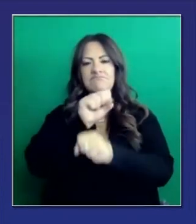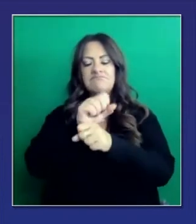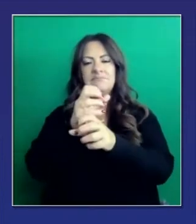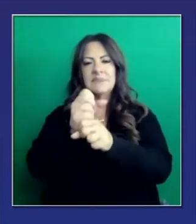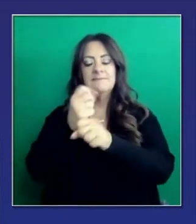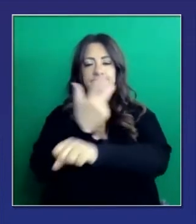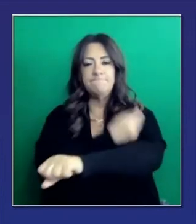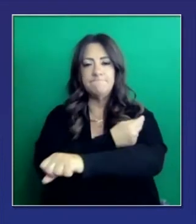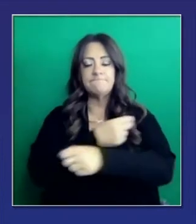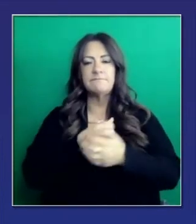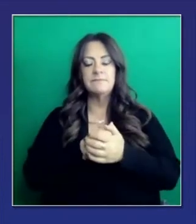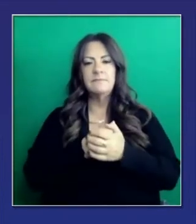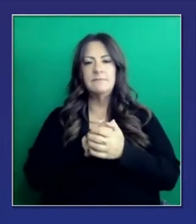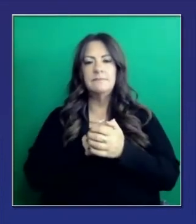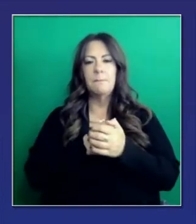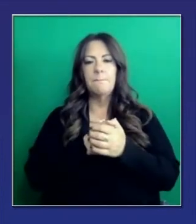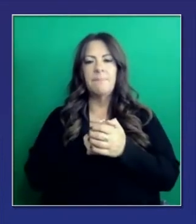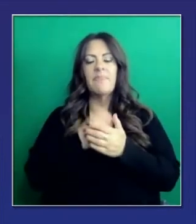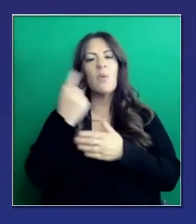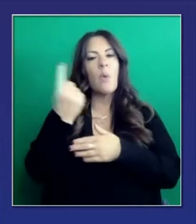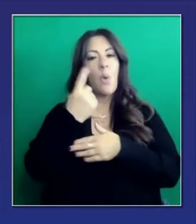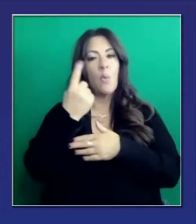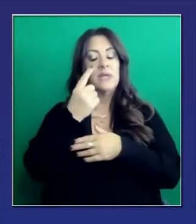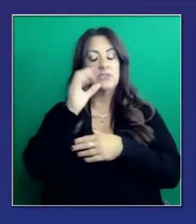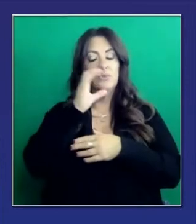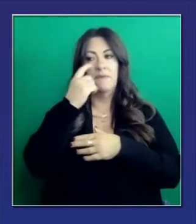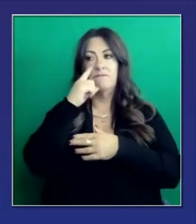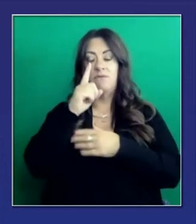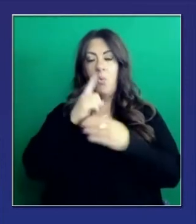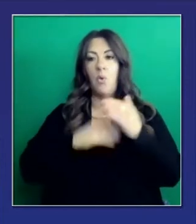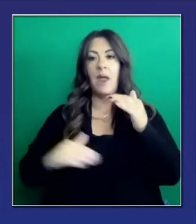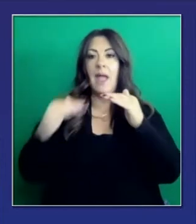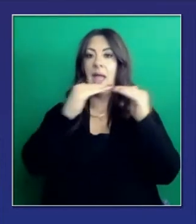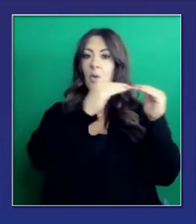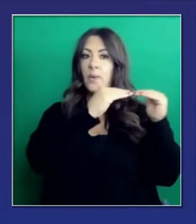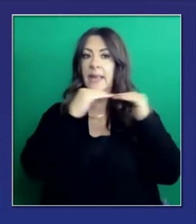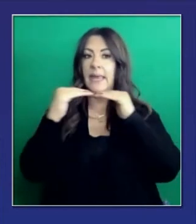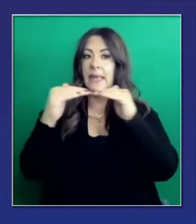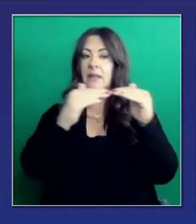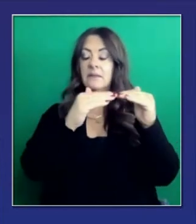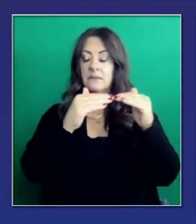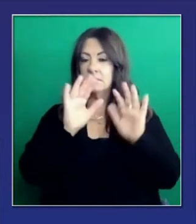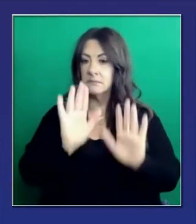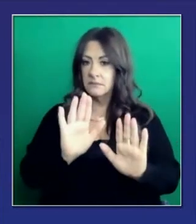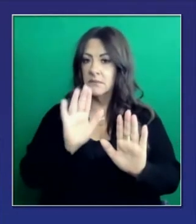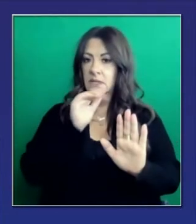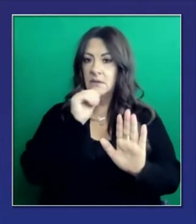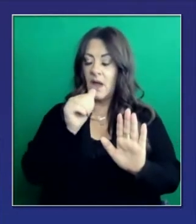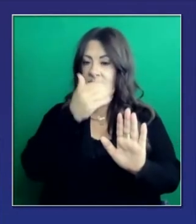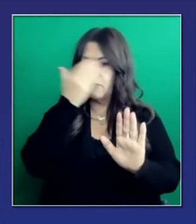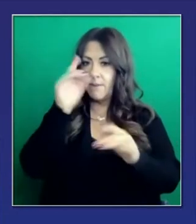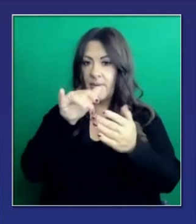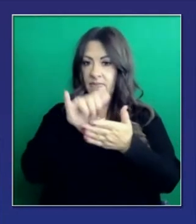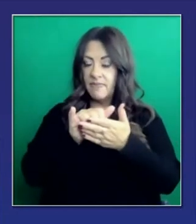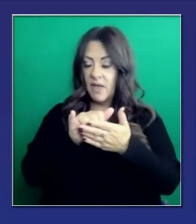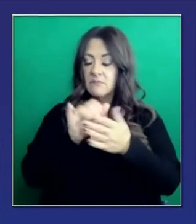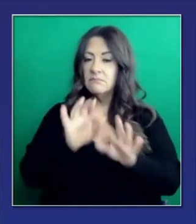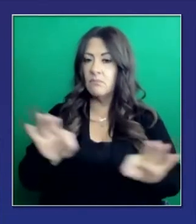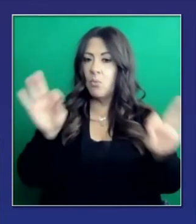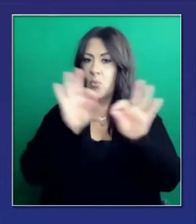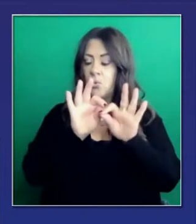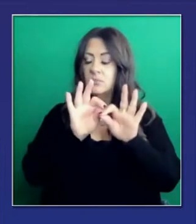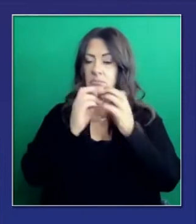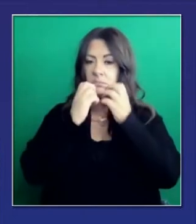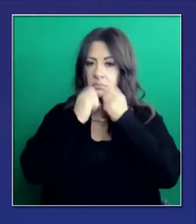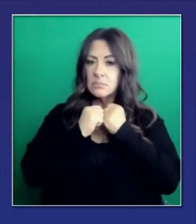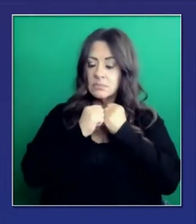nivel. Con este marco, siempre con la equidad. No perdemos de vista esos fundamentos de la equidad, nuestros valores, pero nos